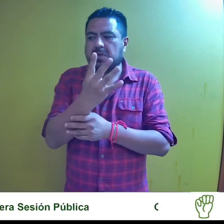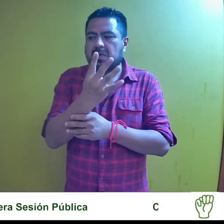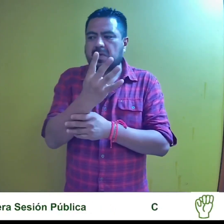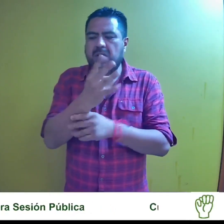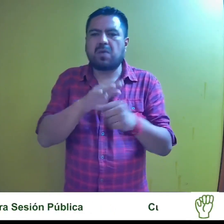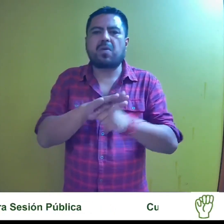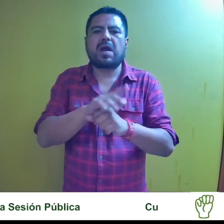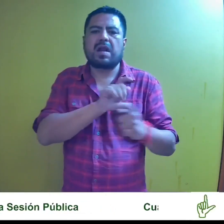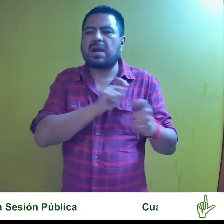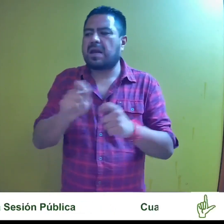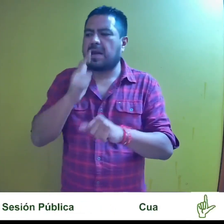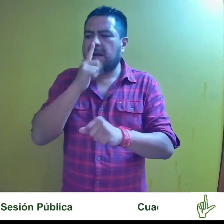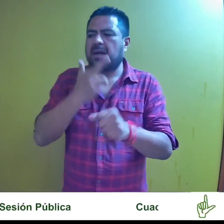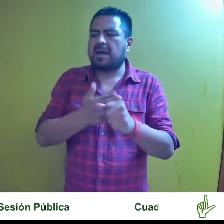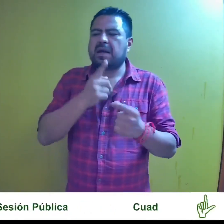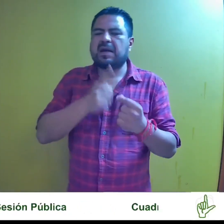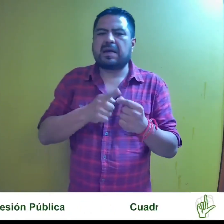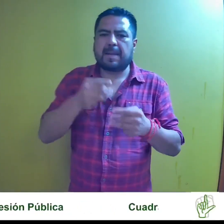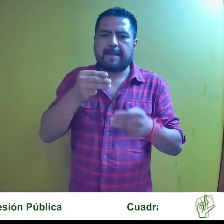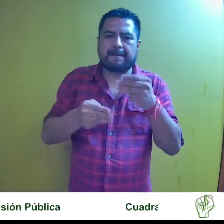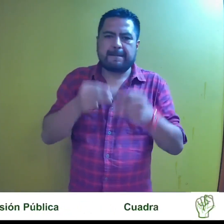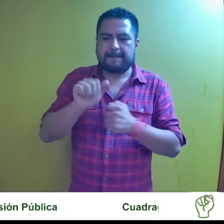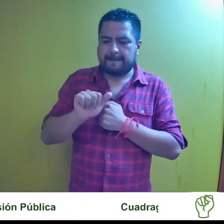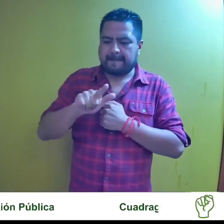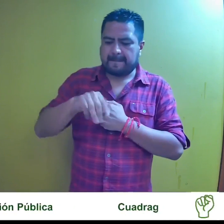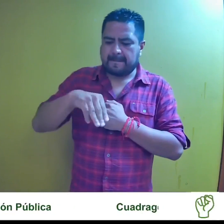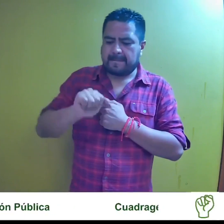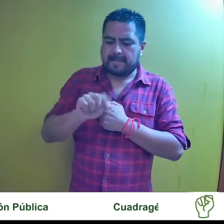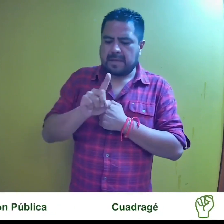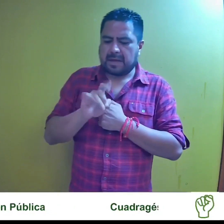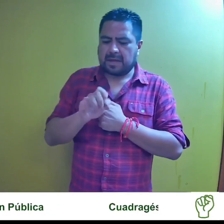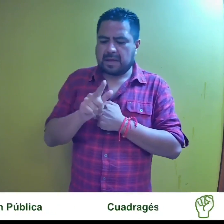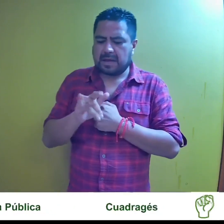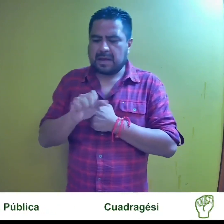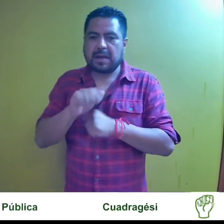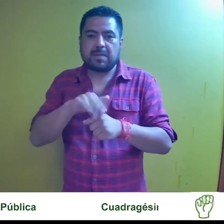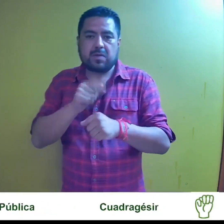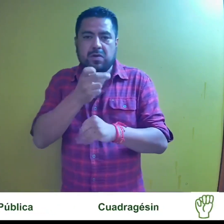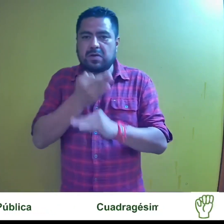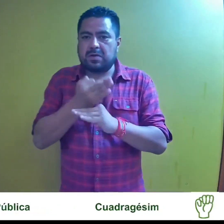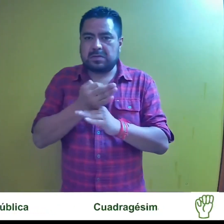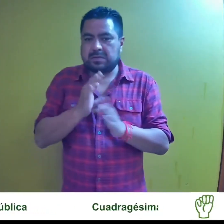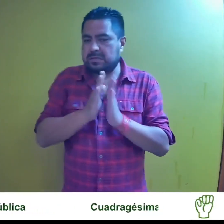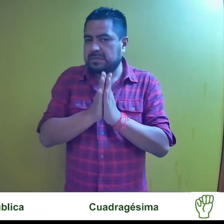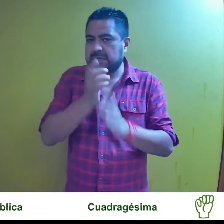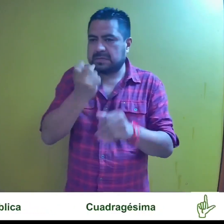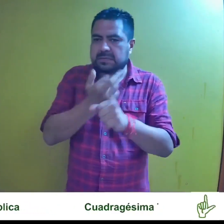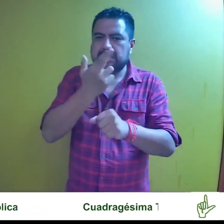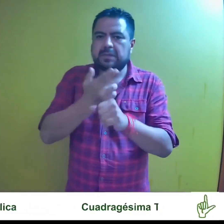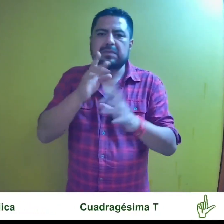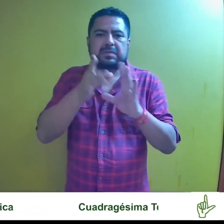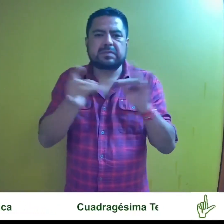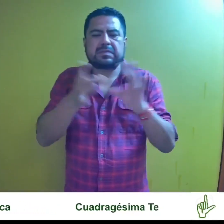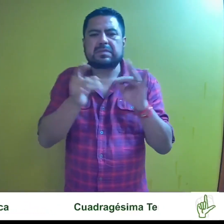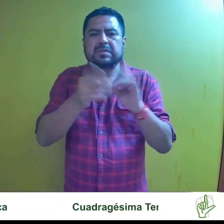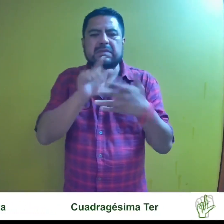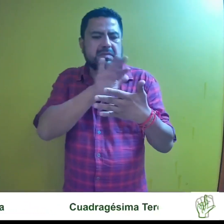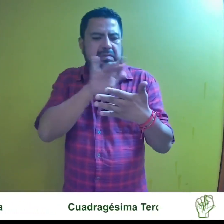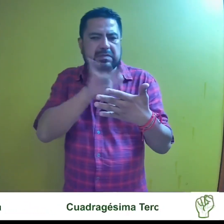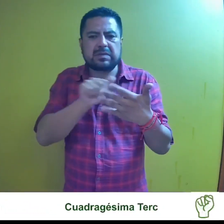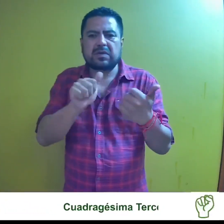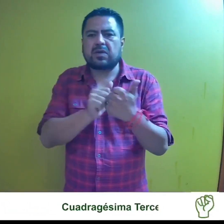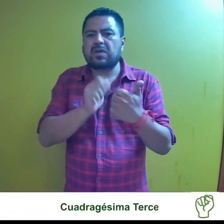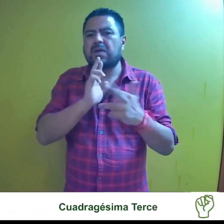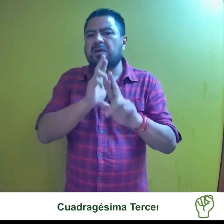que fue turnado a la ponencia a cargo de la magistrada Almadelia Eugenio Alcaraz. Por lo tanto, le solicito, secretario, nos apoye con la cuenta y los